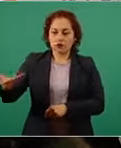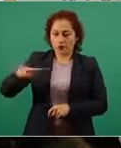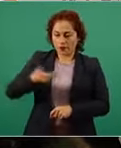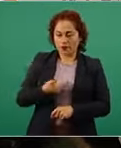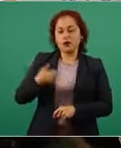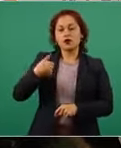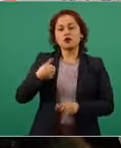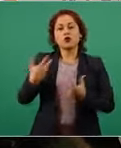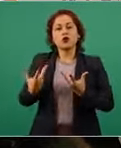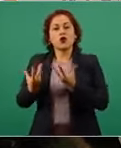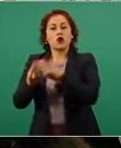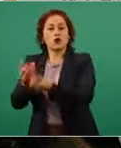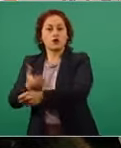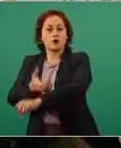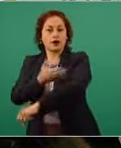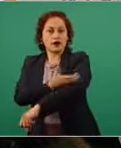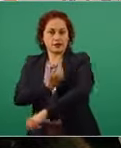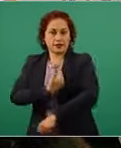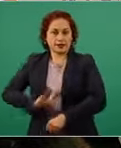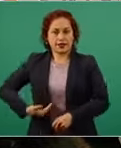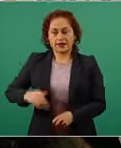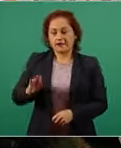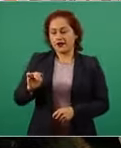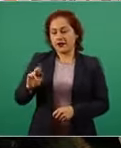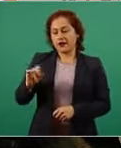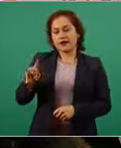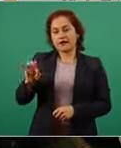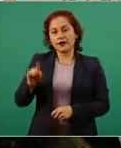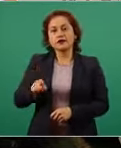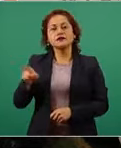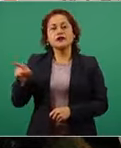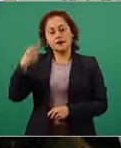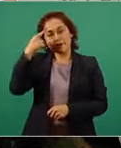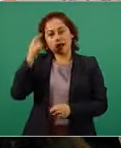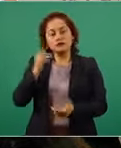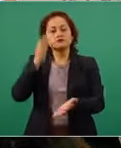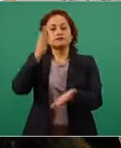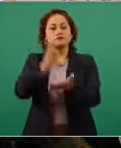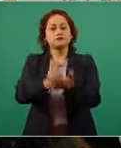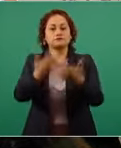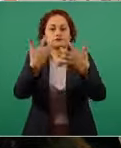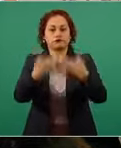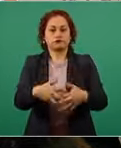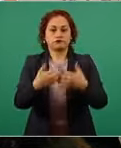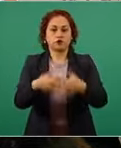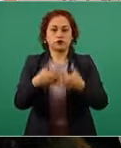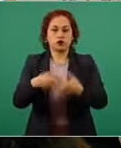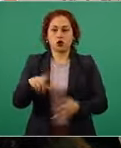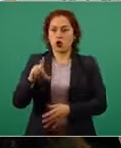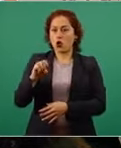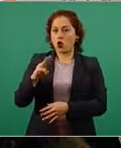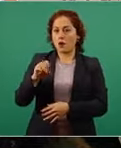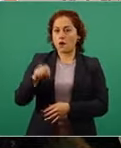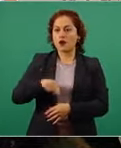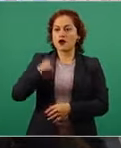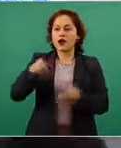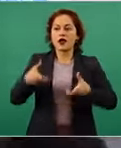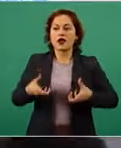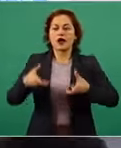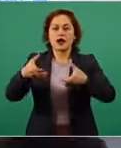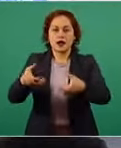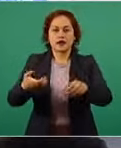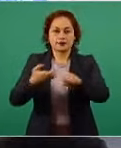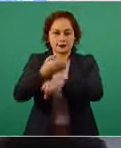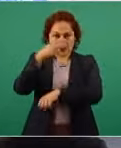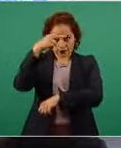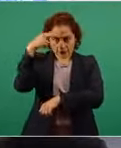Fernández para visitar la planta de laboratorios Leomont, que está ubicada en Ocoyoacac, Estado de México, y que tiene